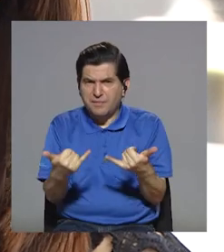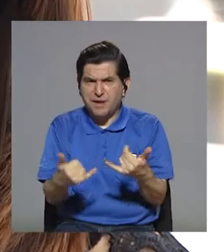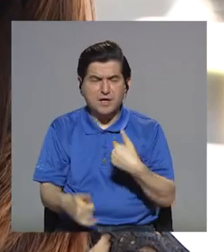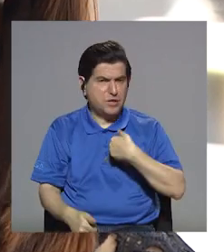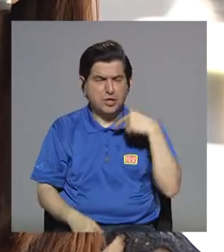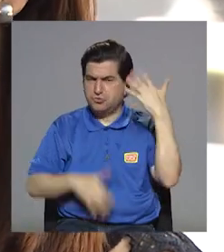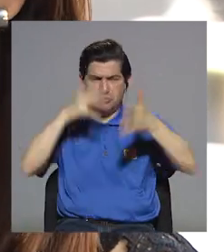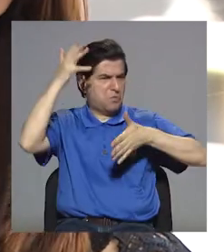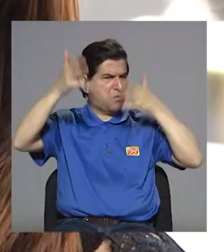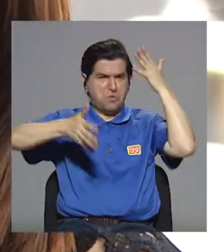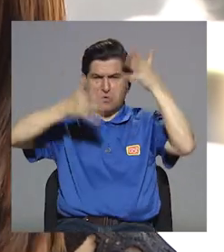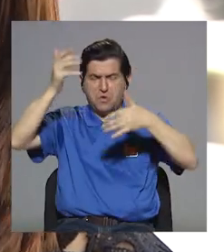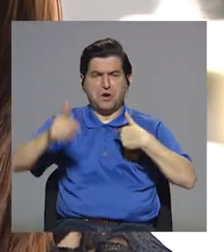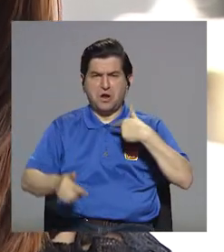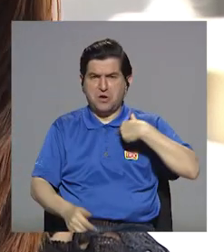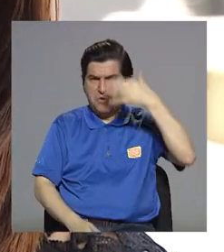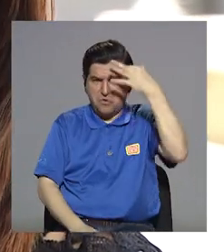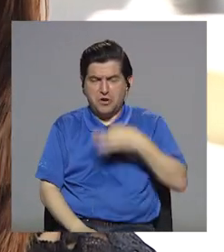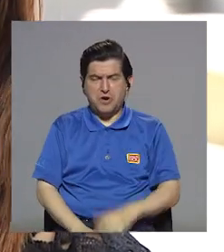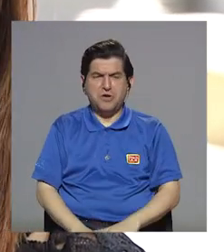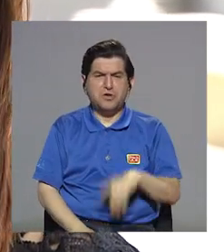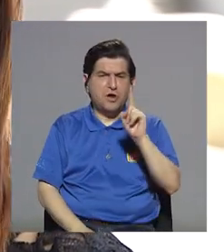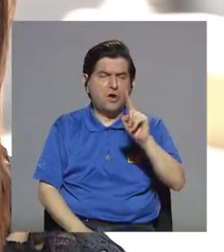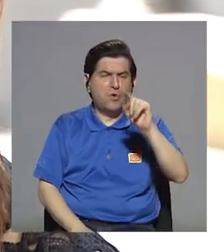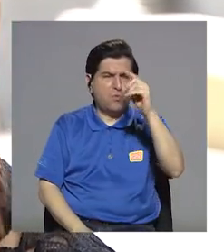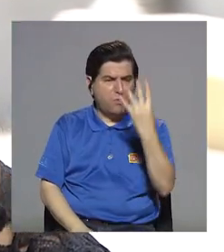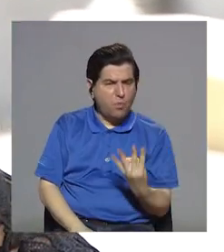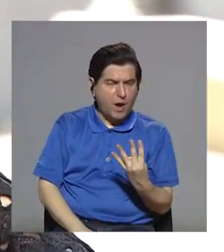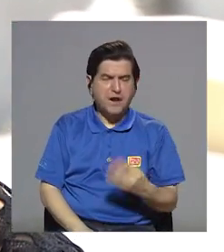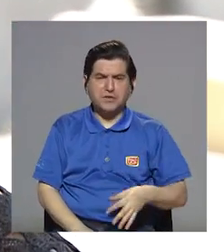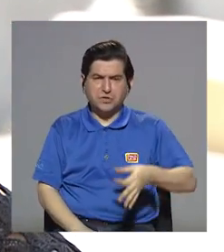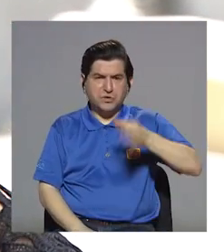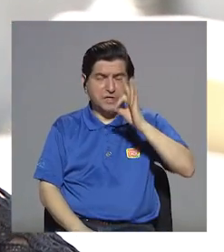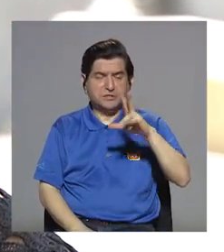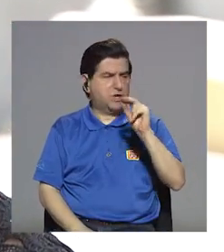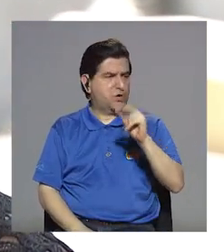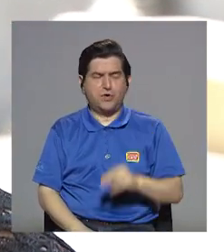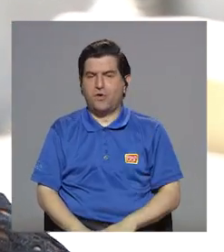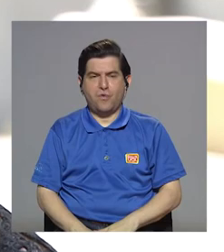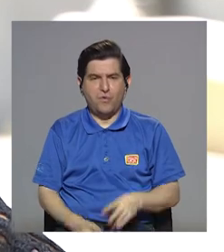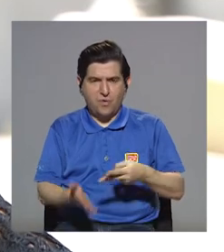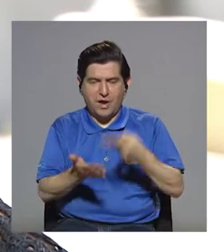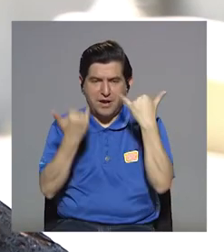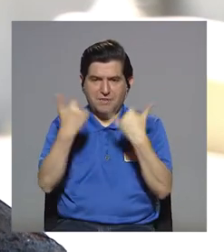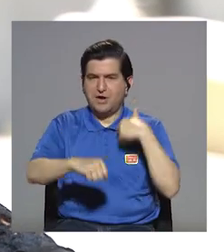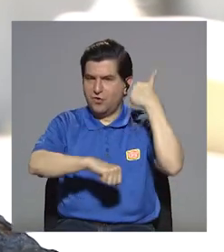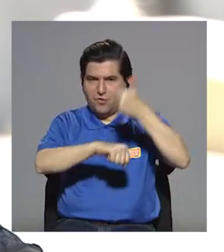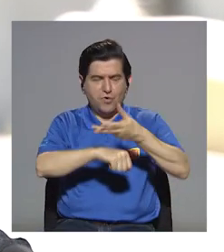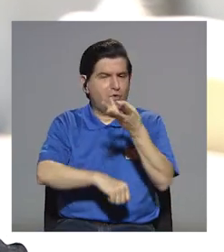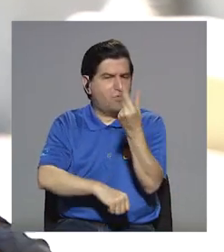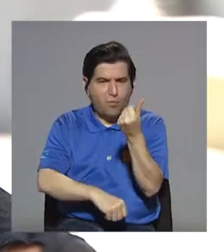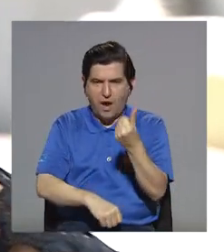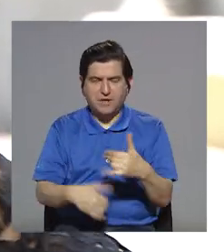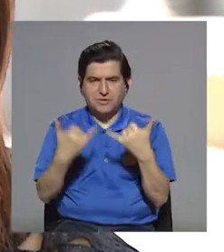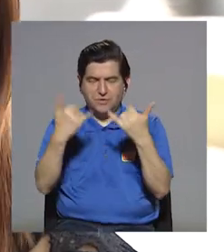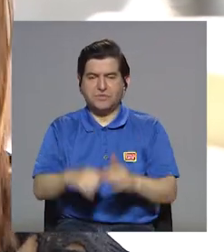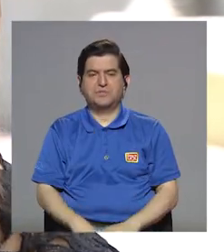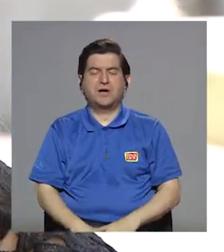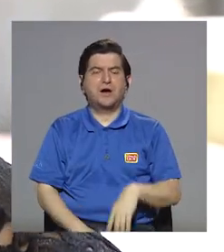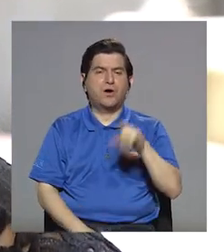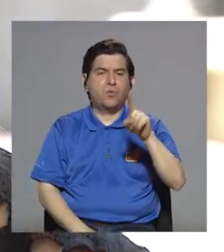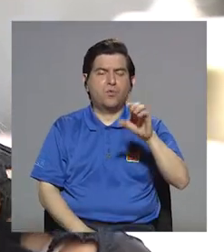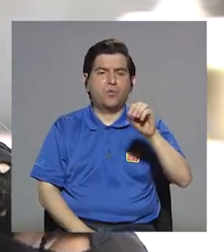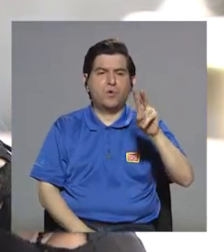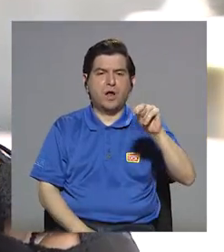ha estado, y no es que yo me inventé, que lo que para mí es un cuarto de taza y... No, no, no, digamos, el valor de taza ya está definido, cuánto es una taza, cuánto es una